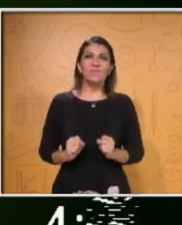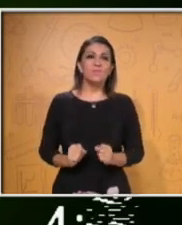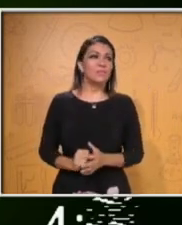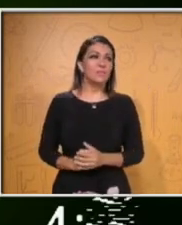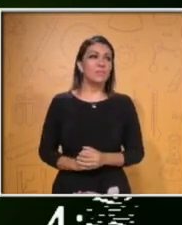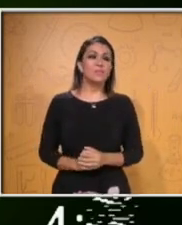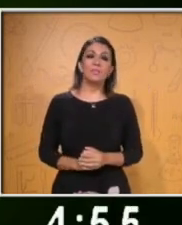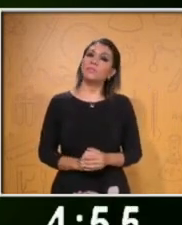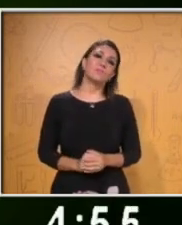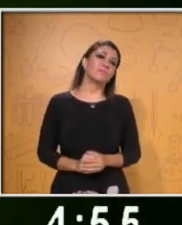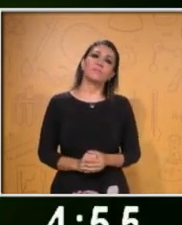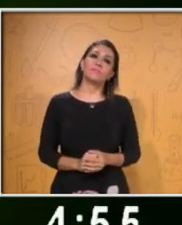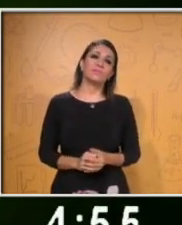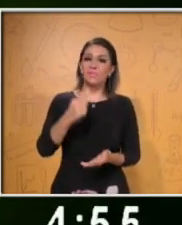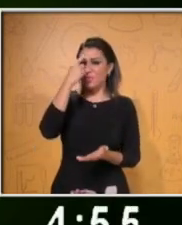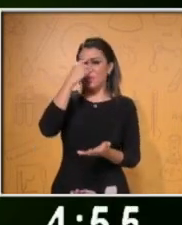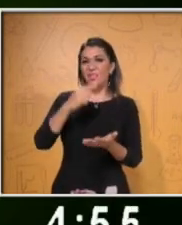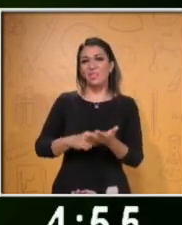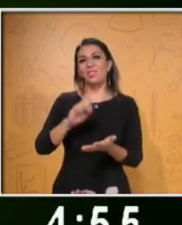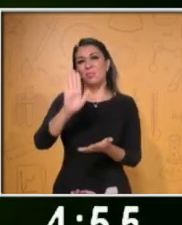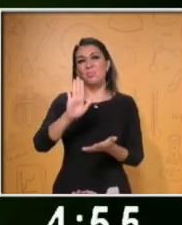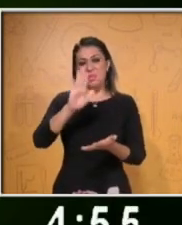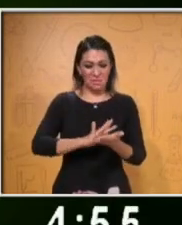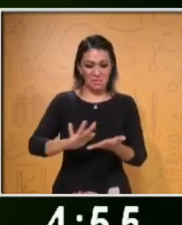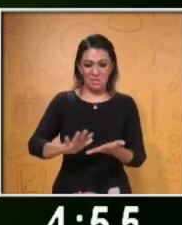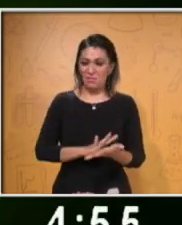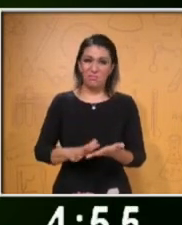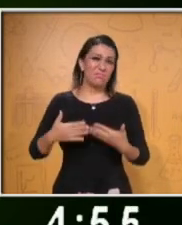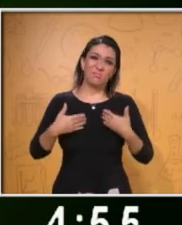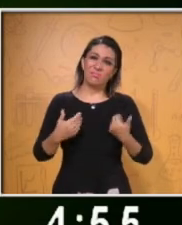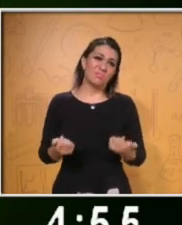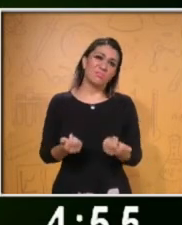Tania, creo que lo estás leyendo mal y no se entiende lo que dices.